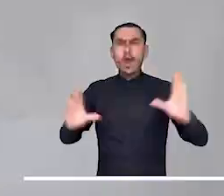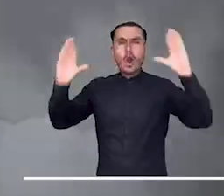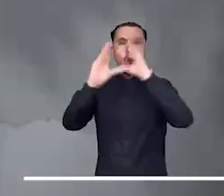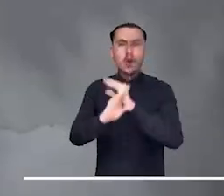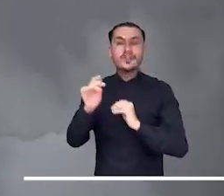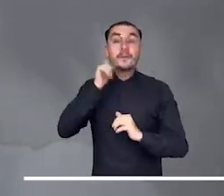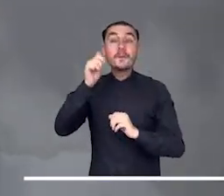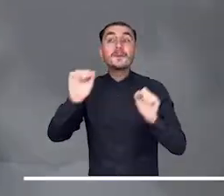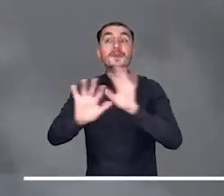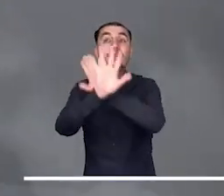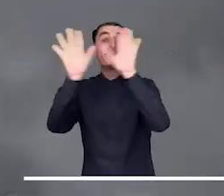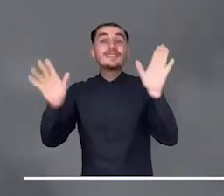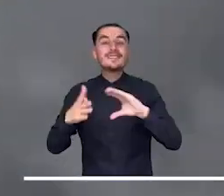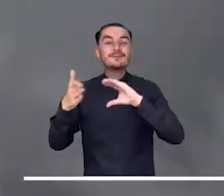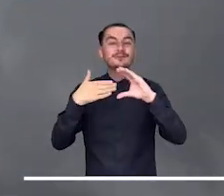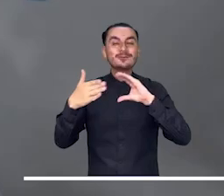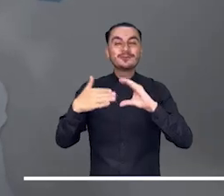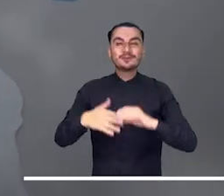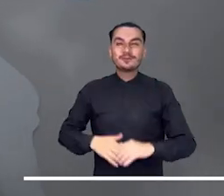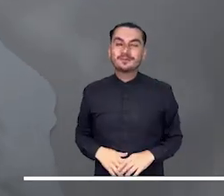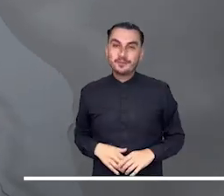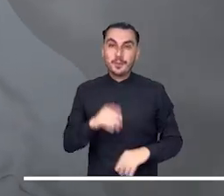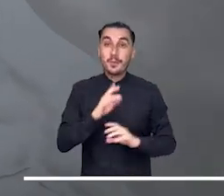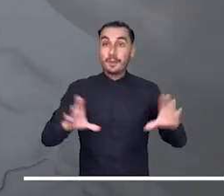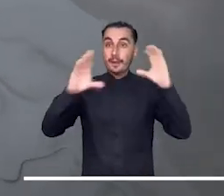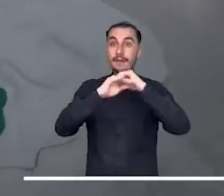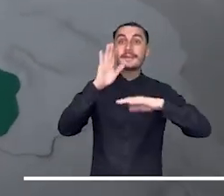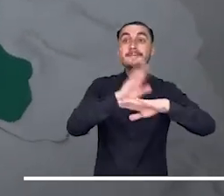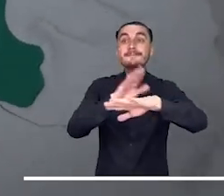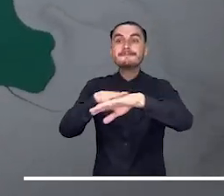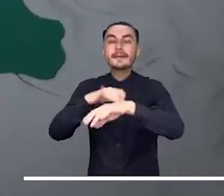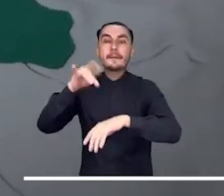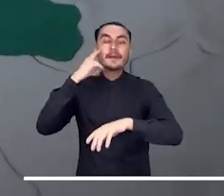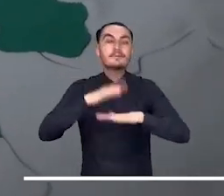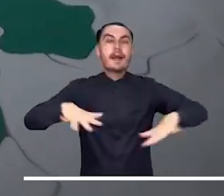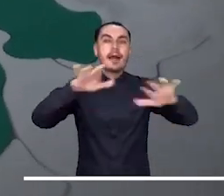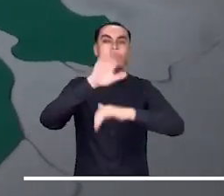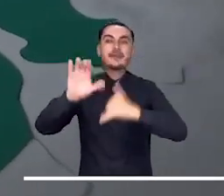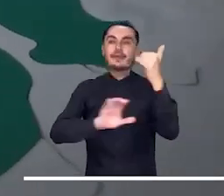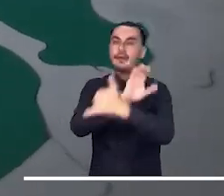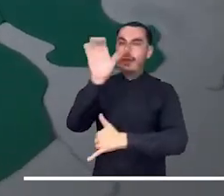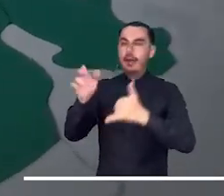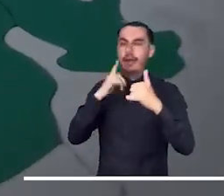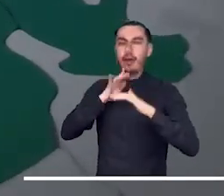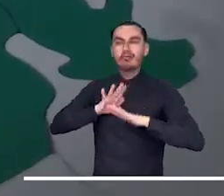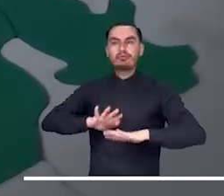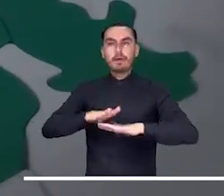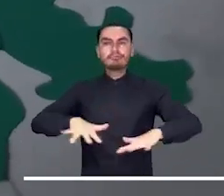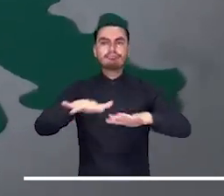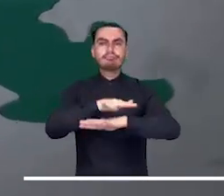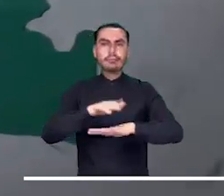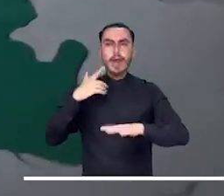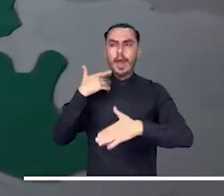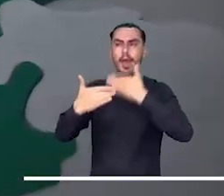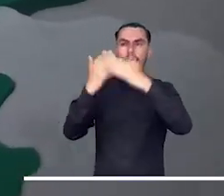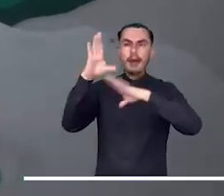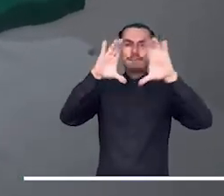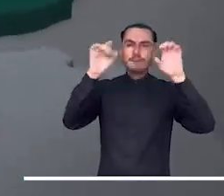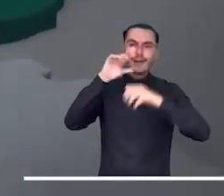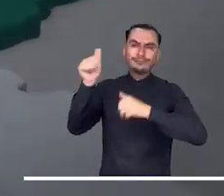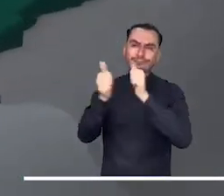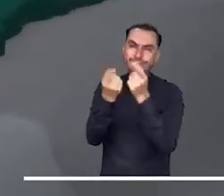La noche estará tranquila en todo el Caribe, pues la escasa nubosidad llegaría acompañada de tiempo seco